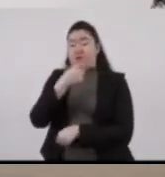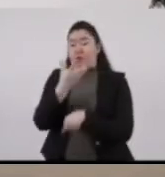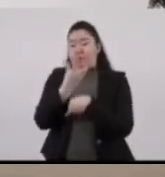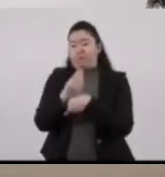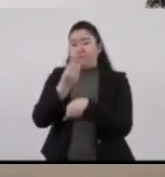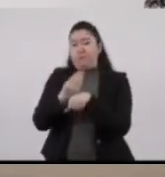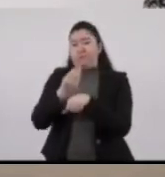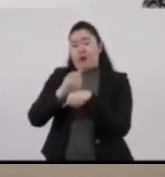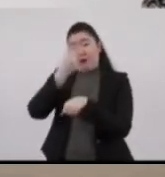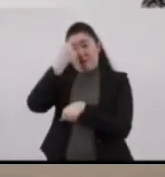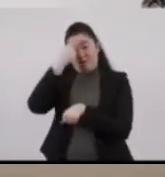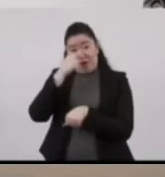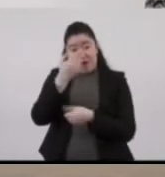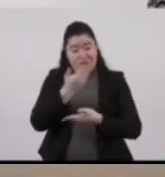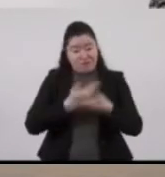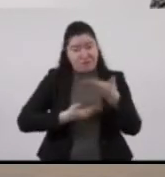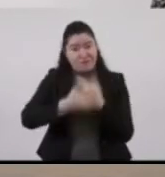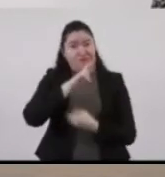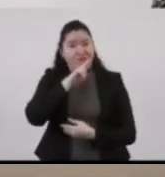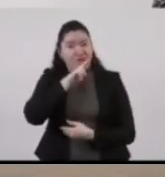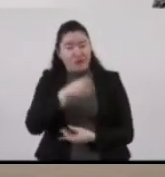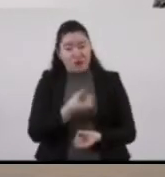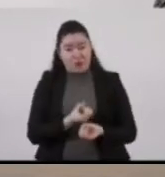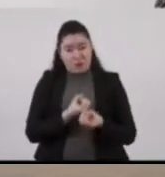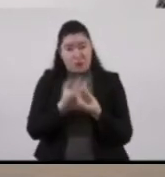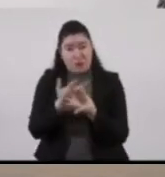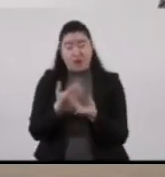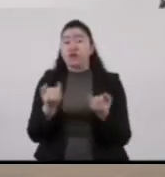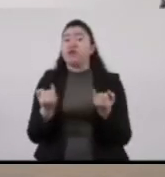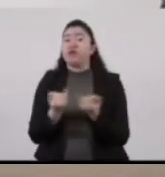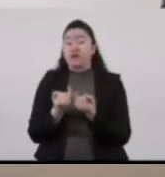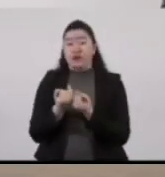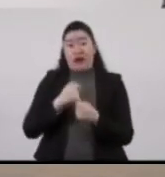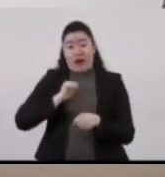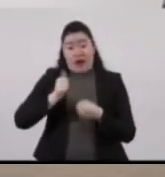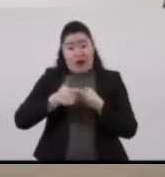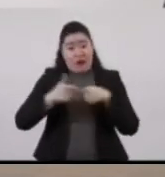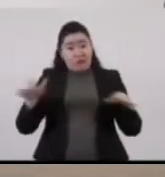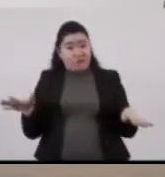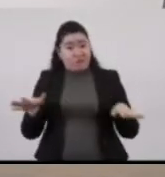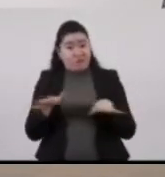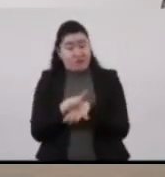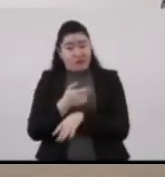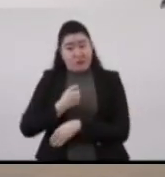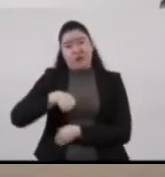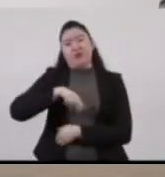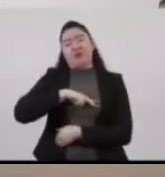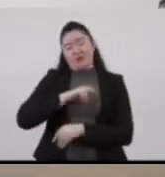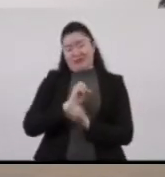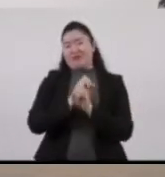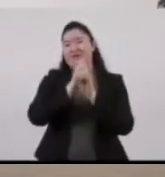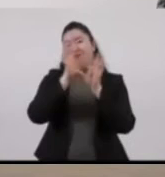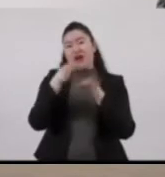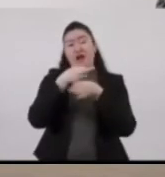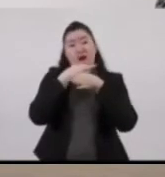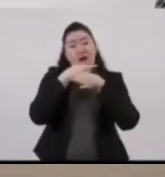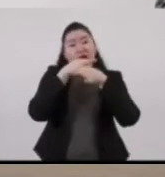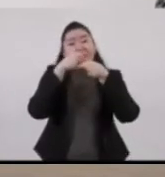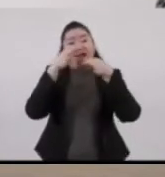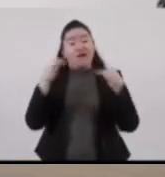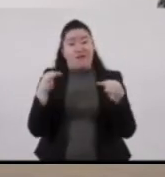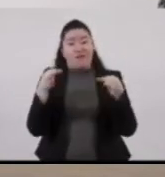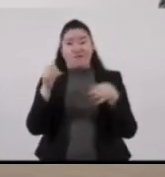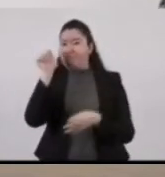esquema operativo para dar el mejor servicio a la ciudadanía y cualquier modificación que hagamos del esquema operativo, por supuesto, que le iremos informando y